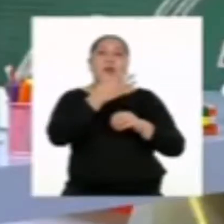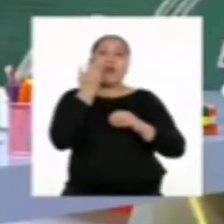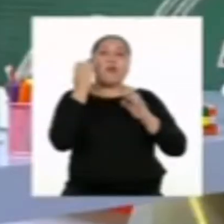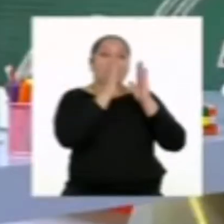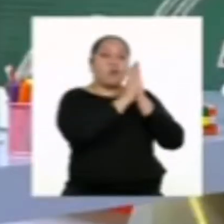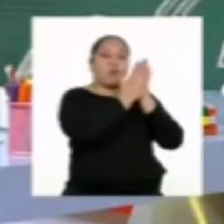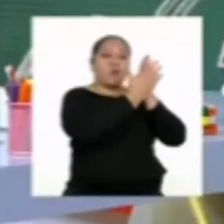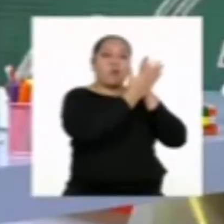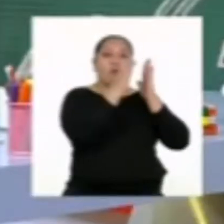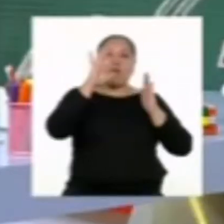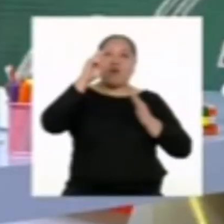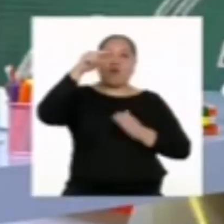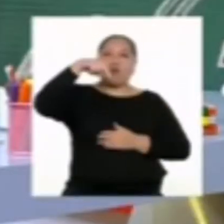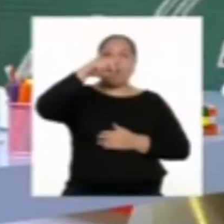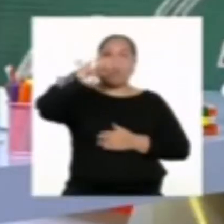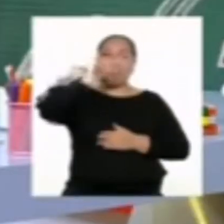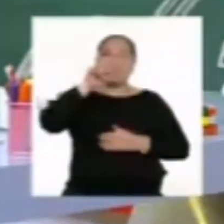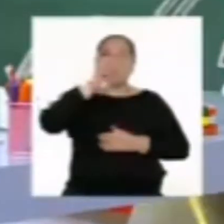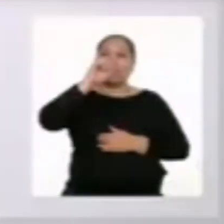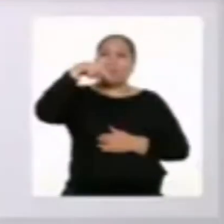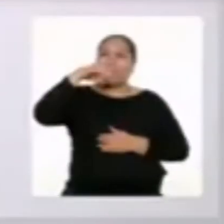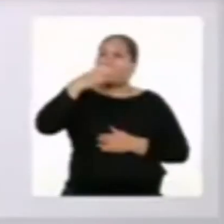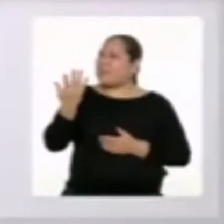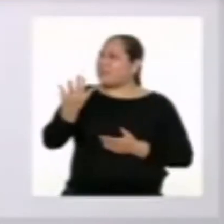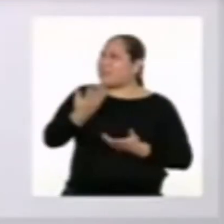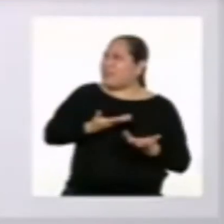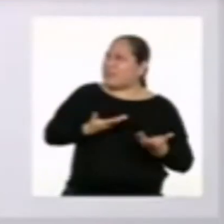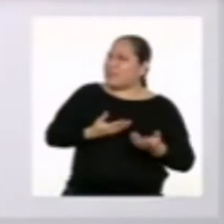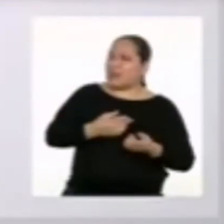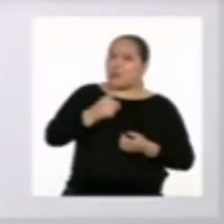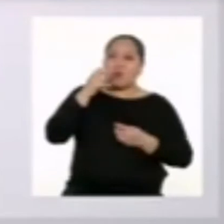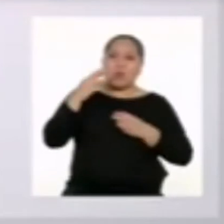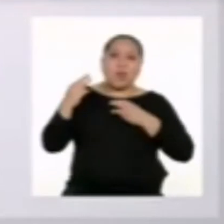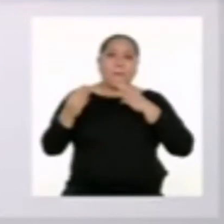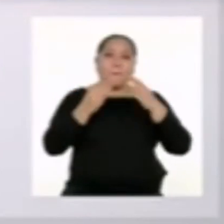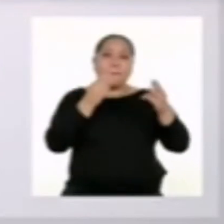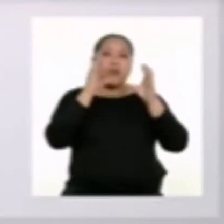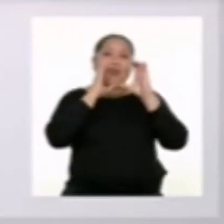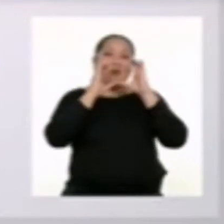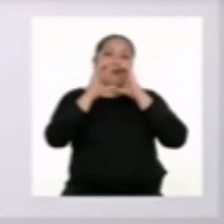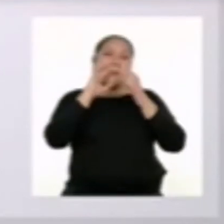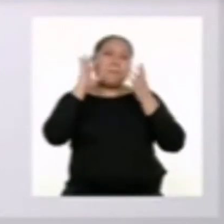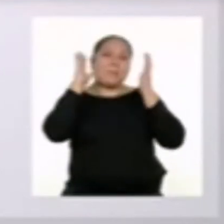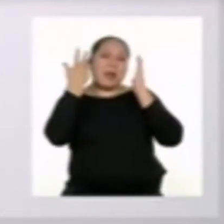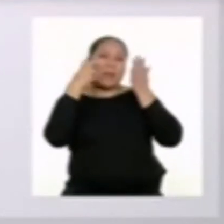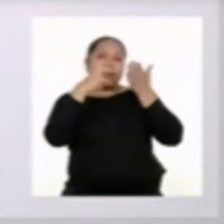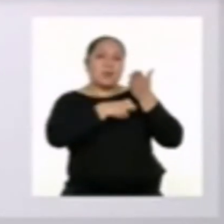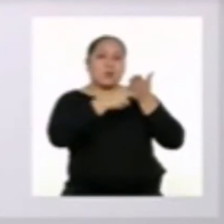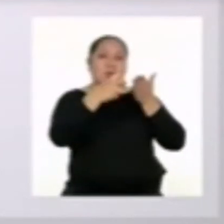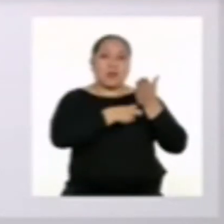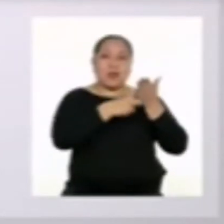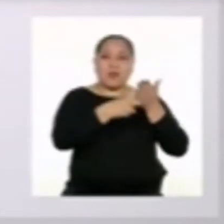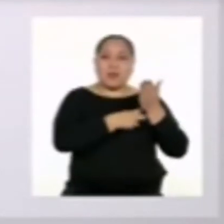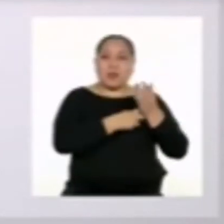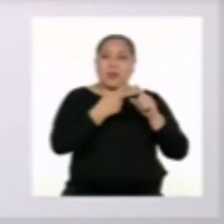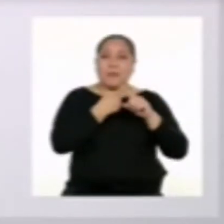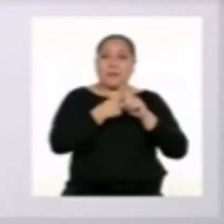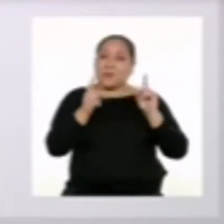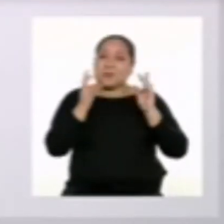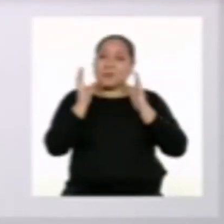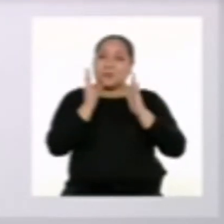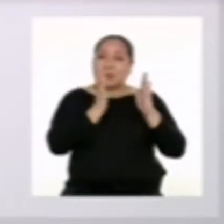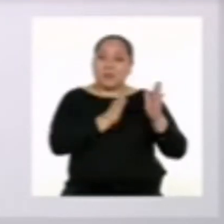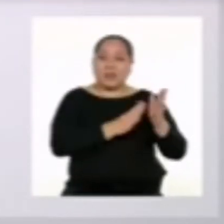fanzine. ¿Un fanzine? ¿Qué es eso? Es un medio de comunicación muy parecido a una revista, solo que está